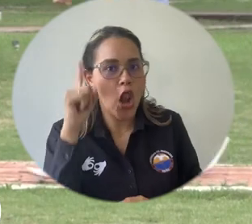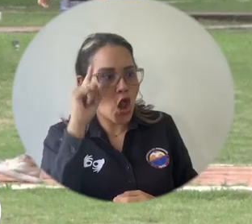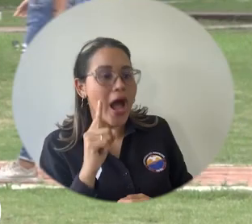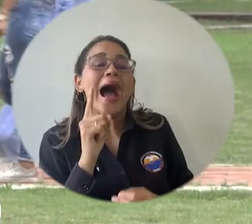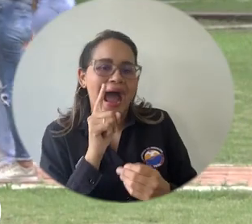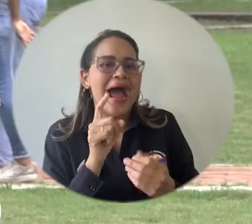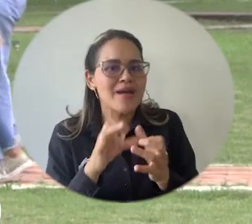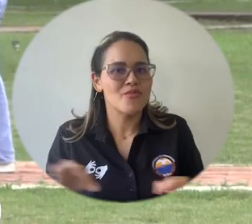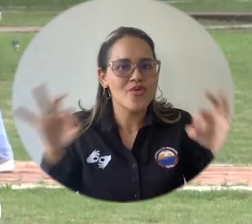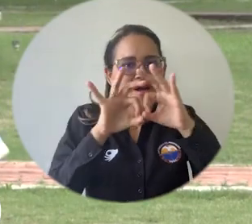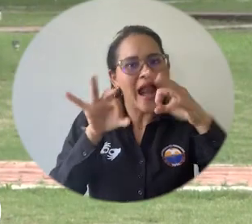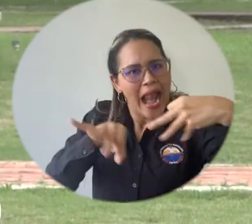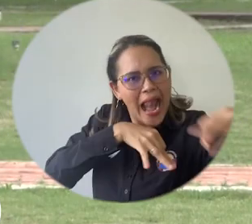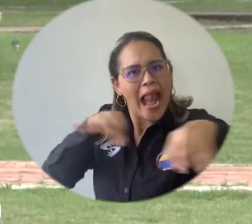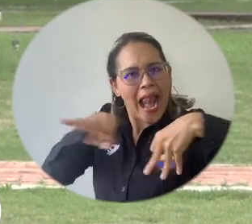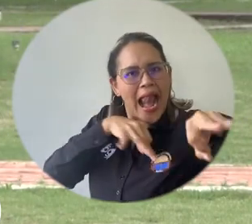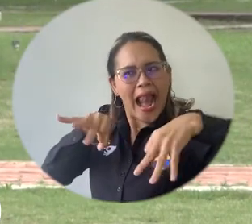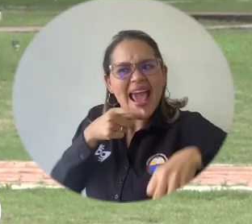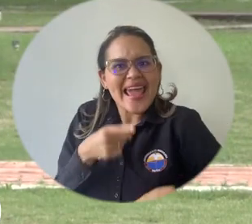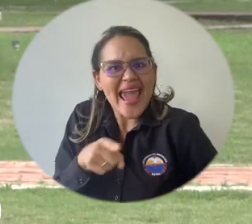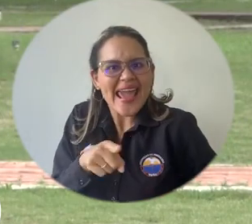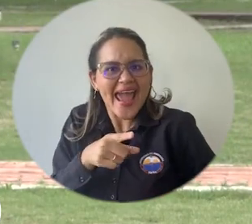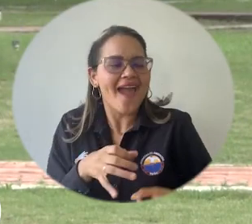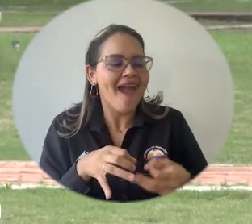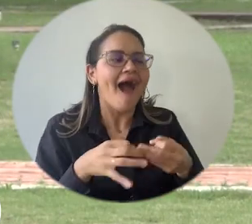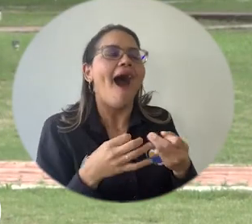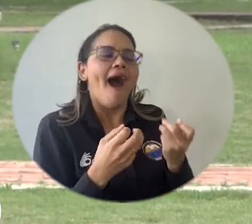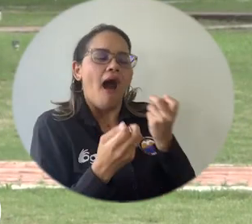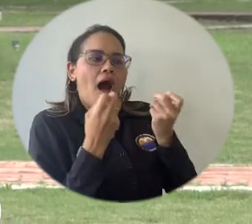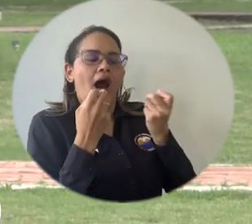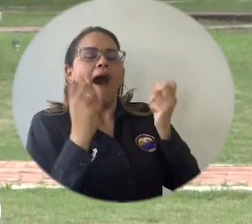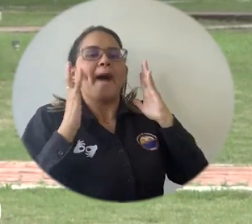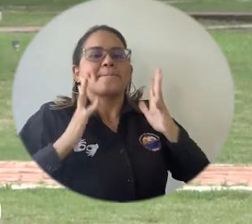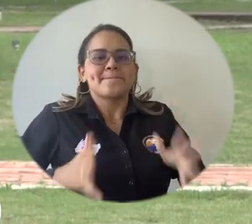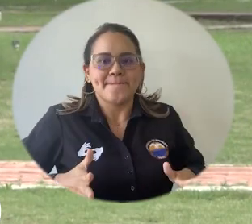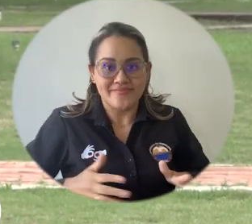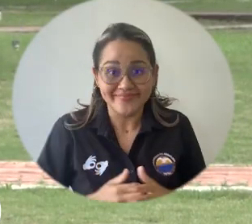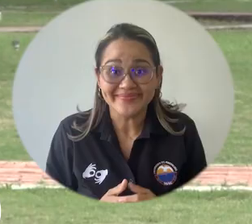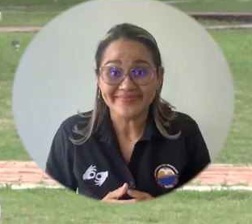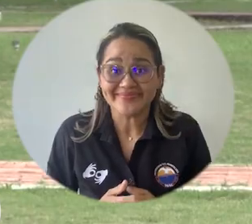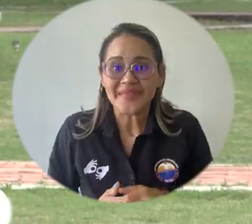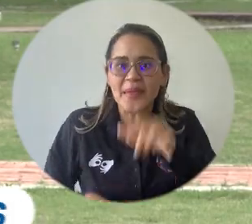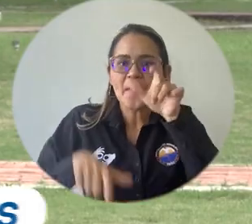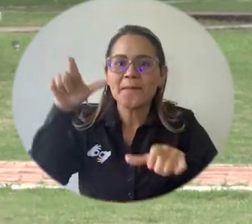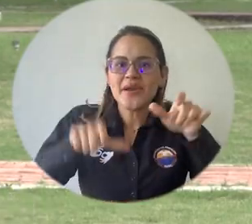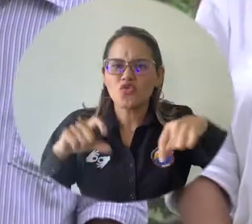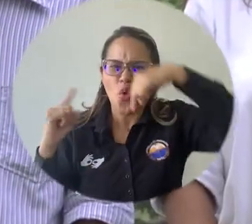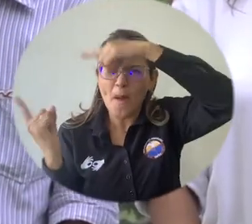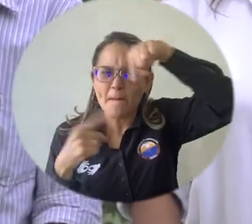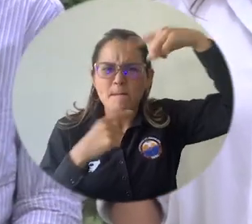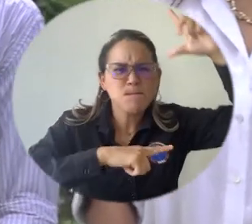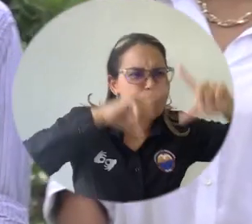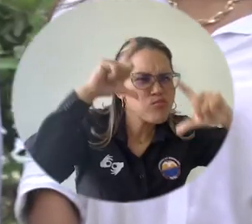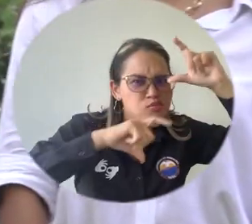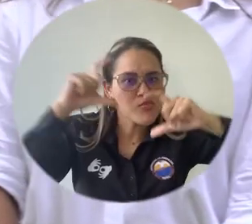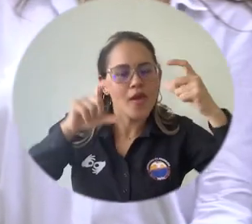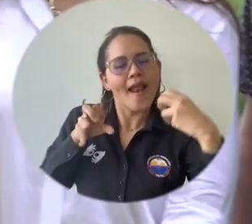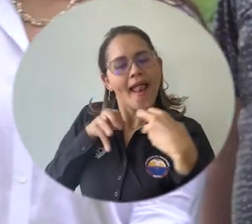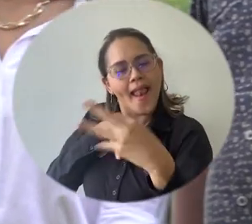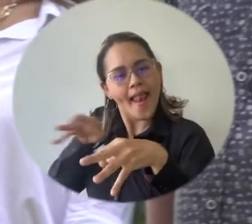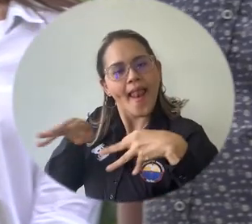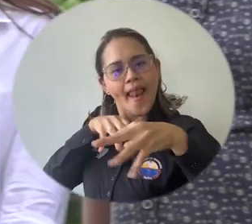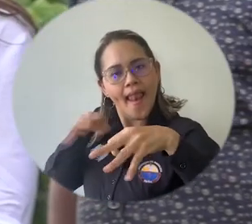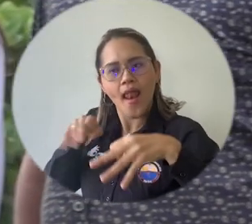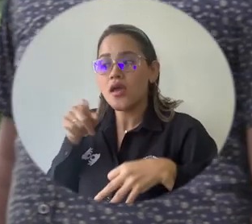Entonces tratamos de, a través de la experiencia turística, mostrarle a todos los que visitan nuestro departamento